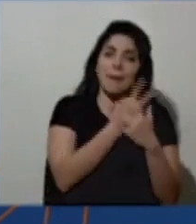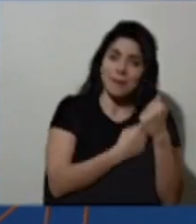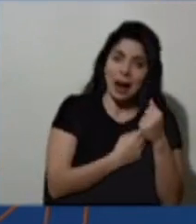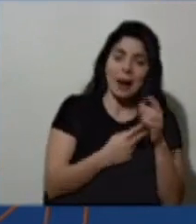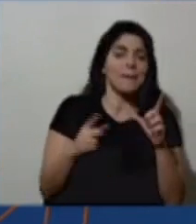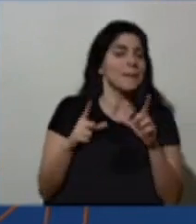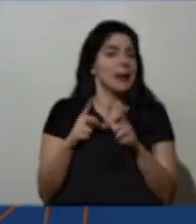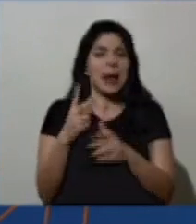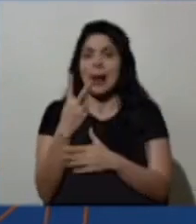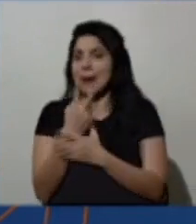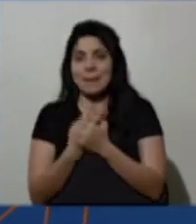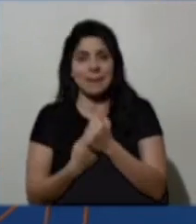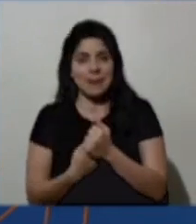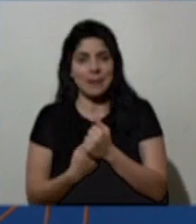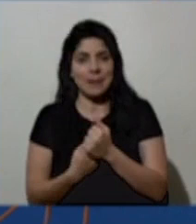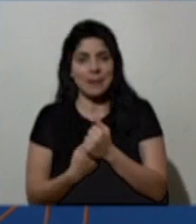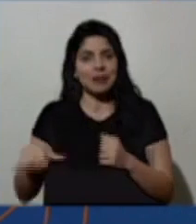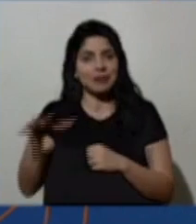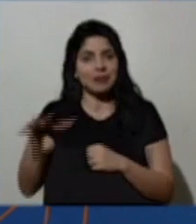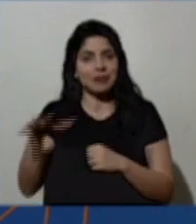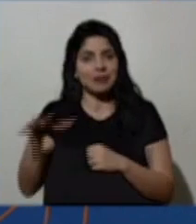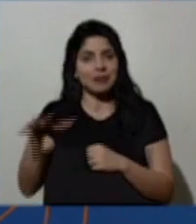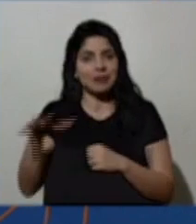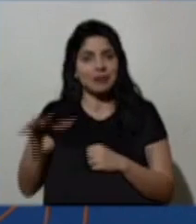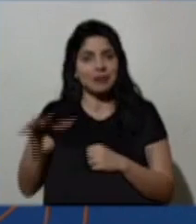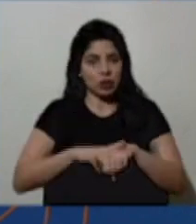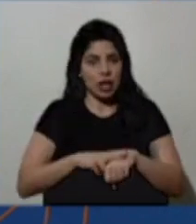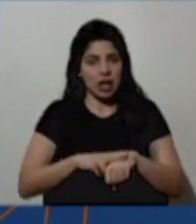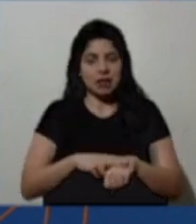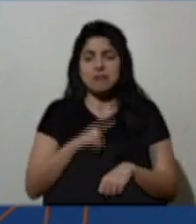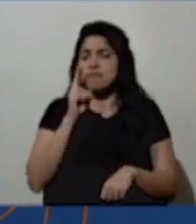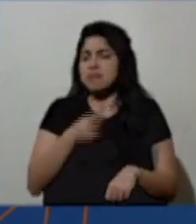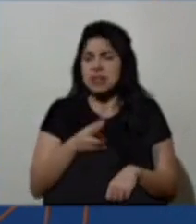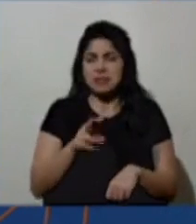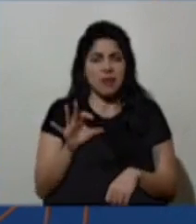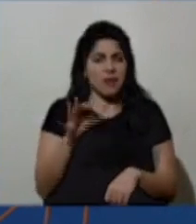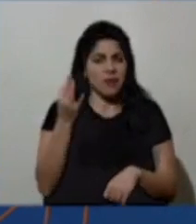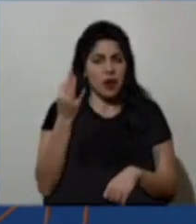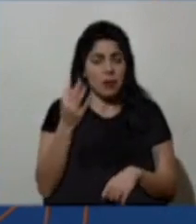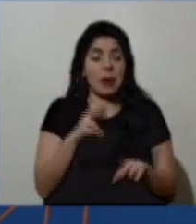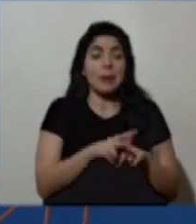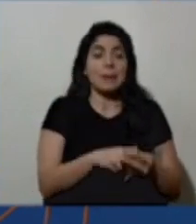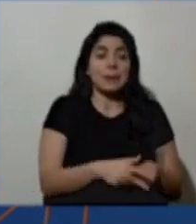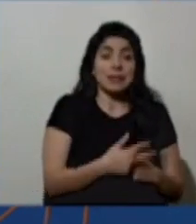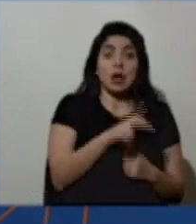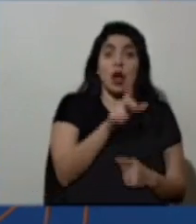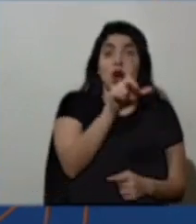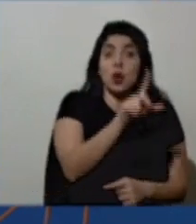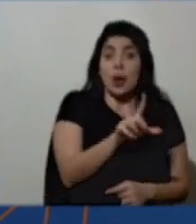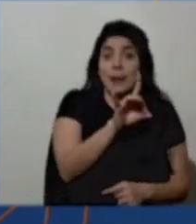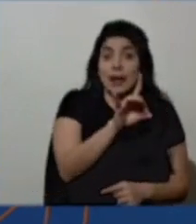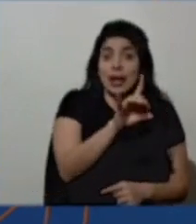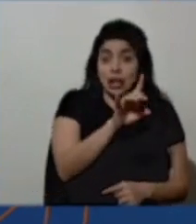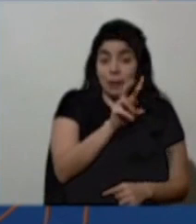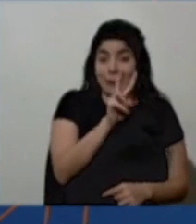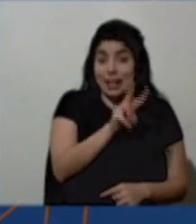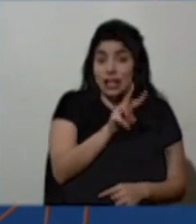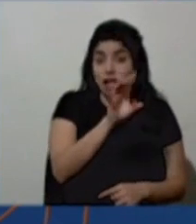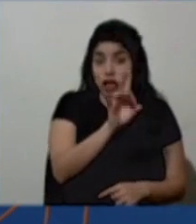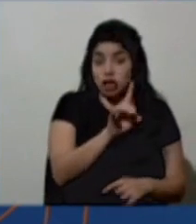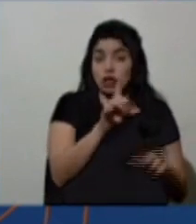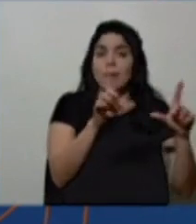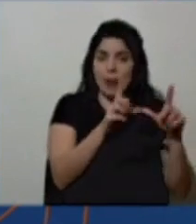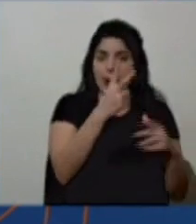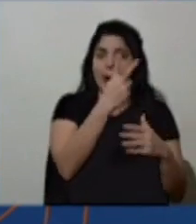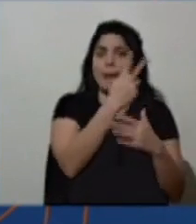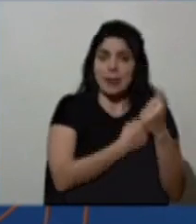placas impares en el territorio nacional, con la misma dinámica, iniciando el lunes 28 con las placas pares